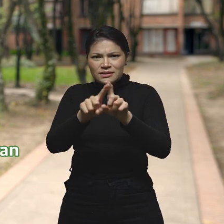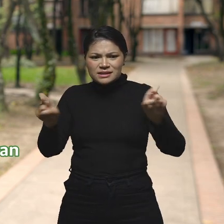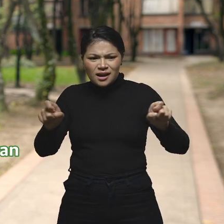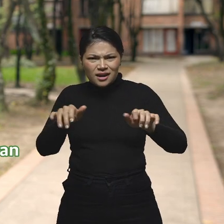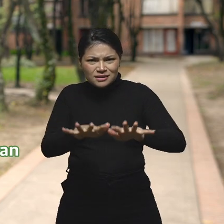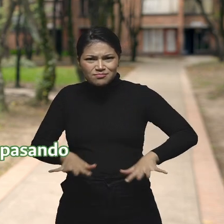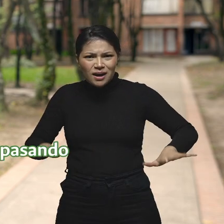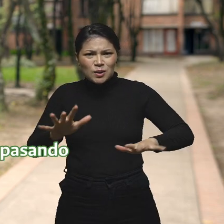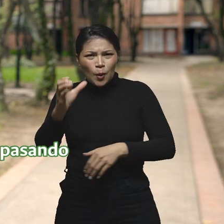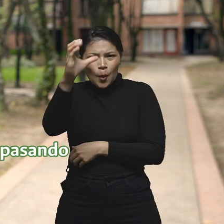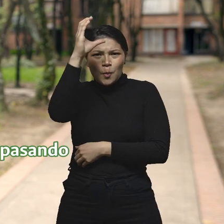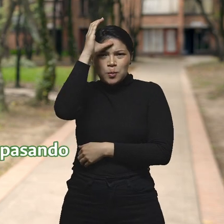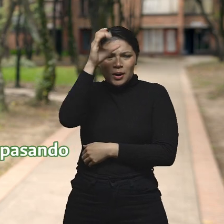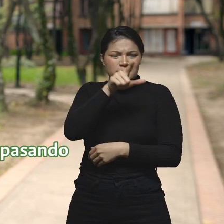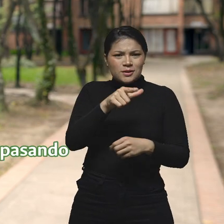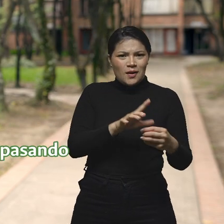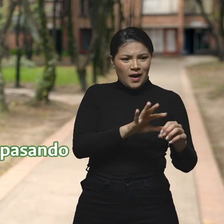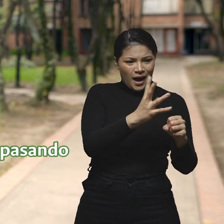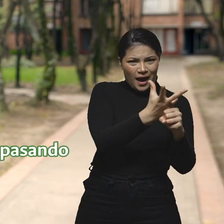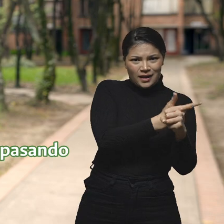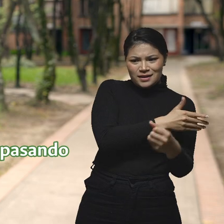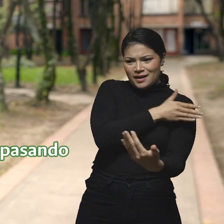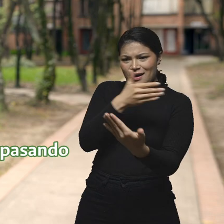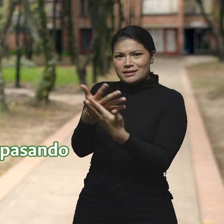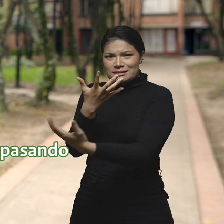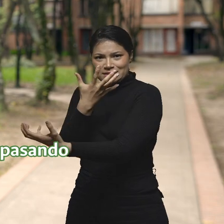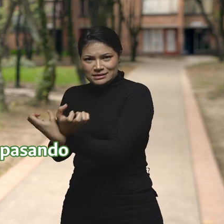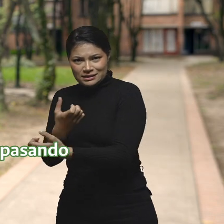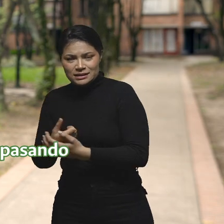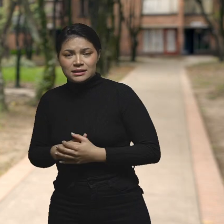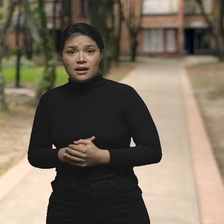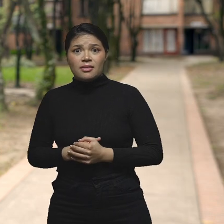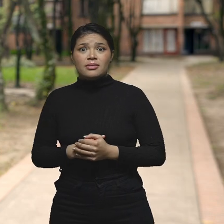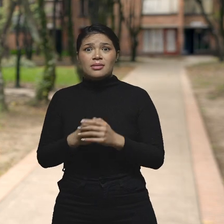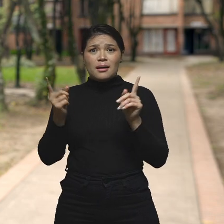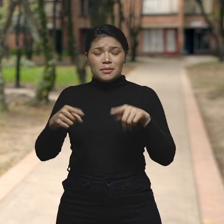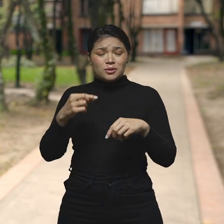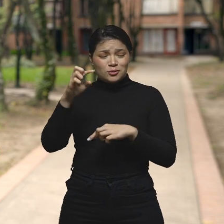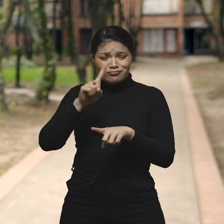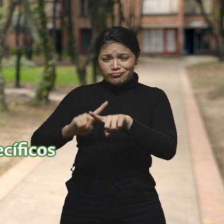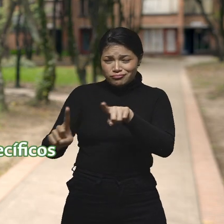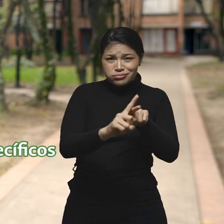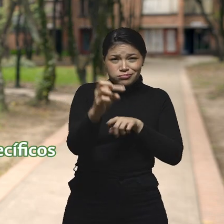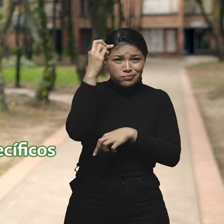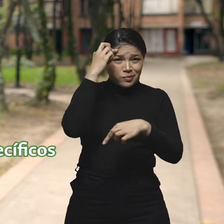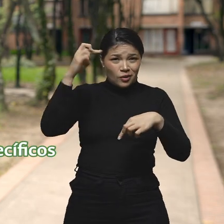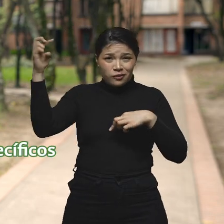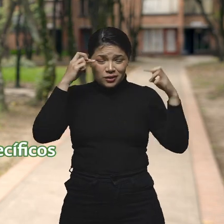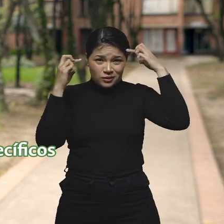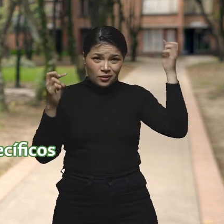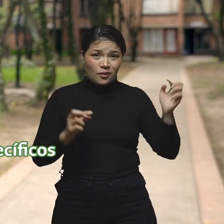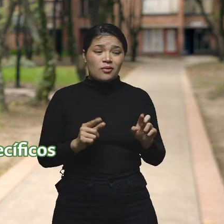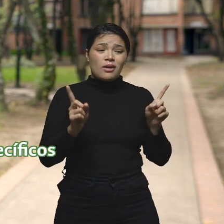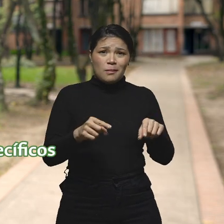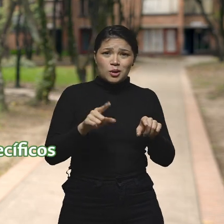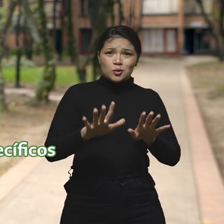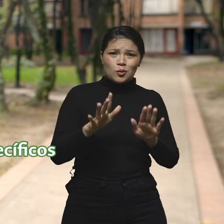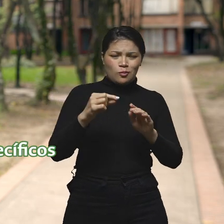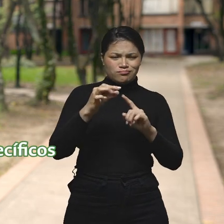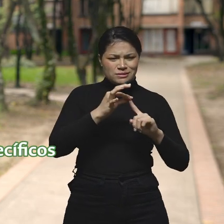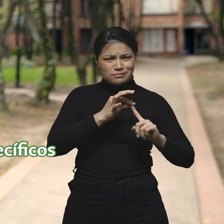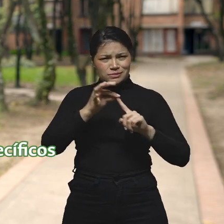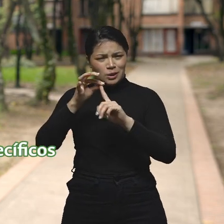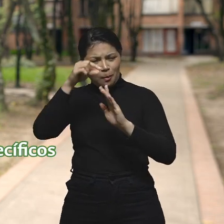conocimiento que van desde las artes a las ciencias, pasando por las profesiones e incluso por oficios